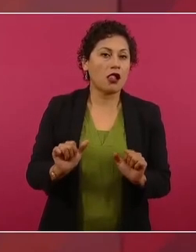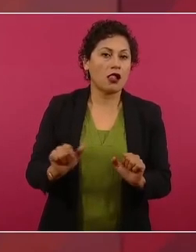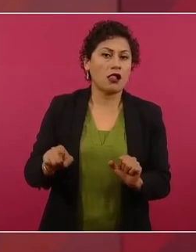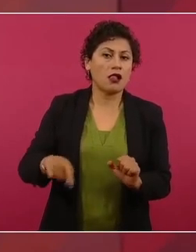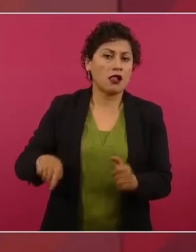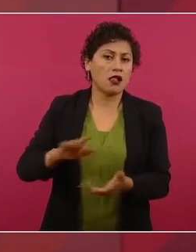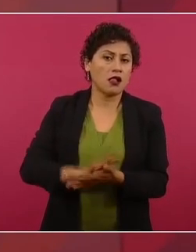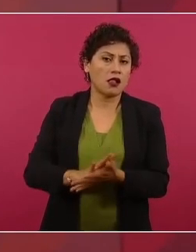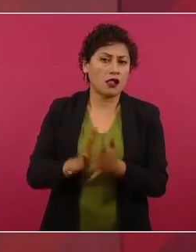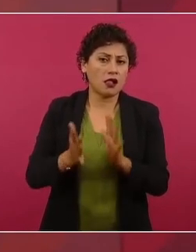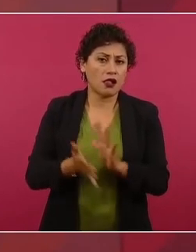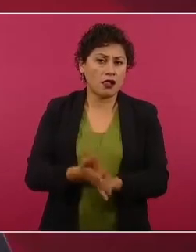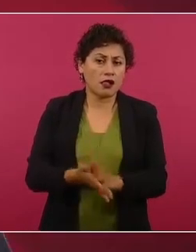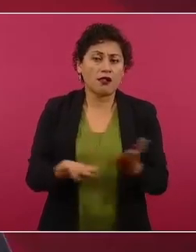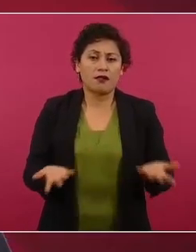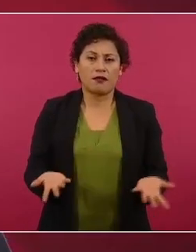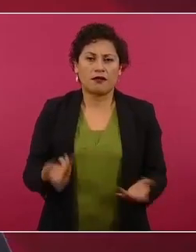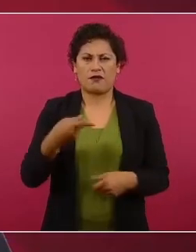ahora no,